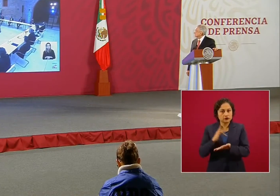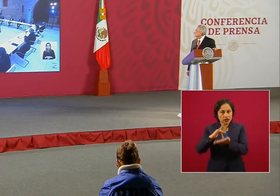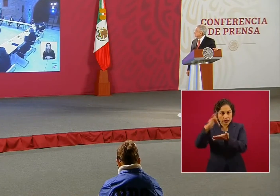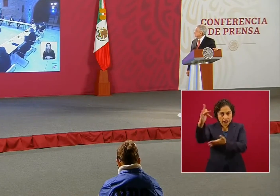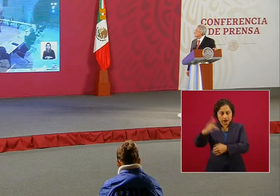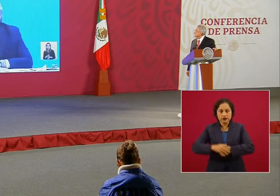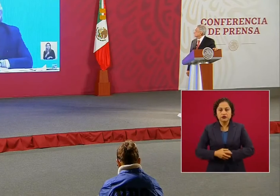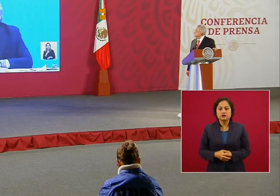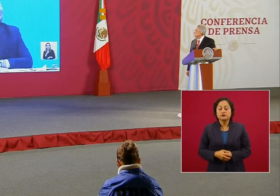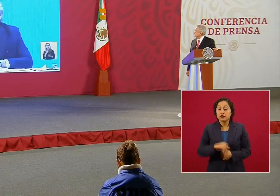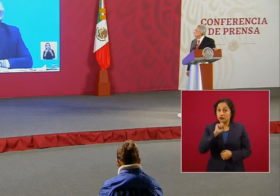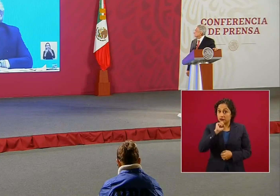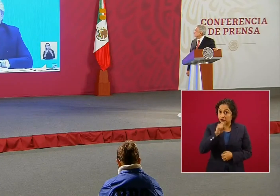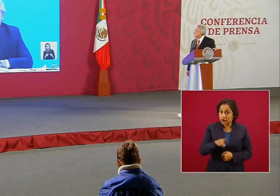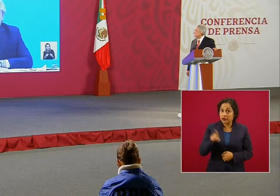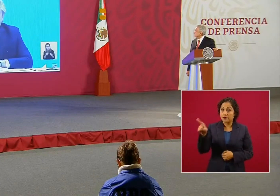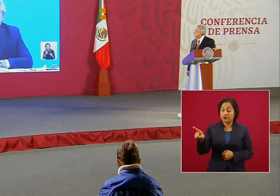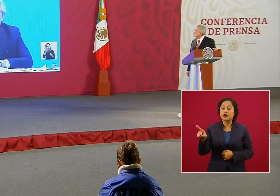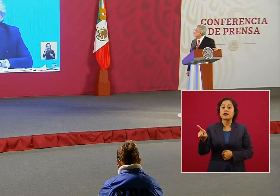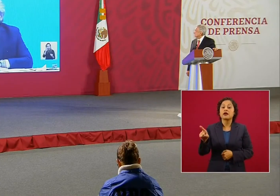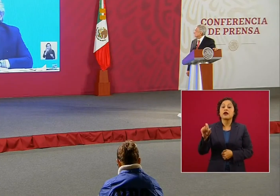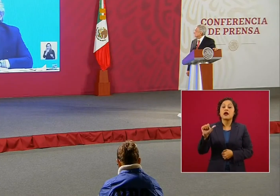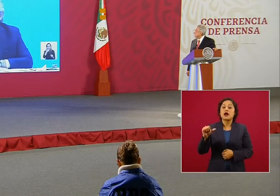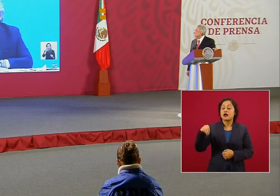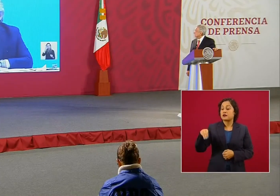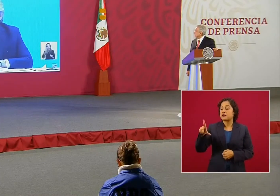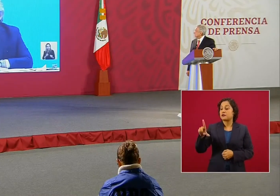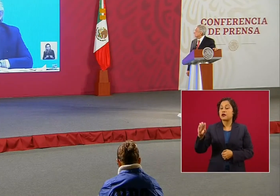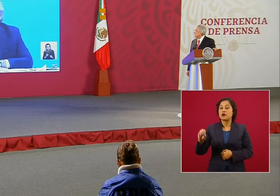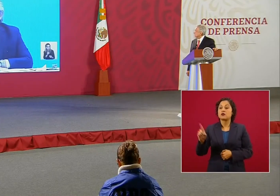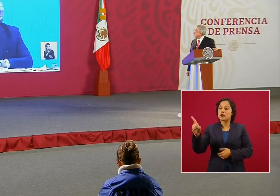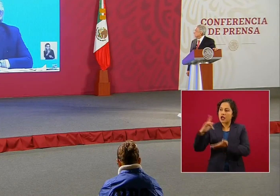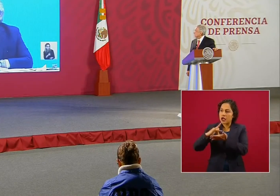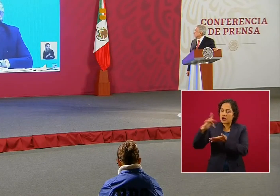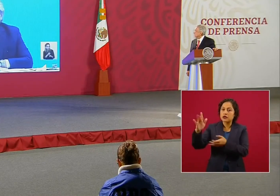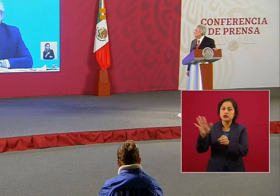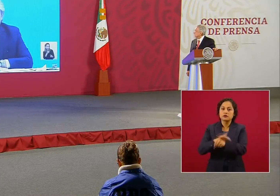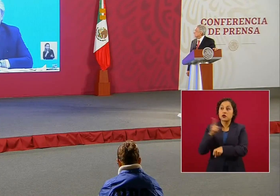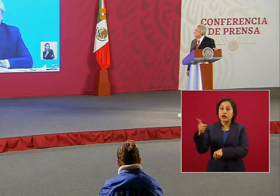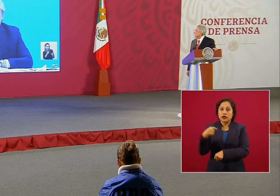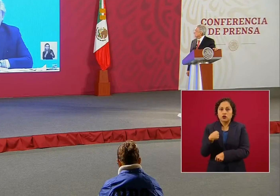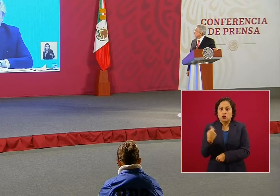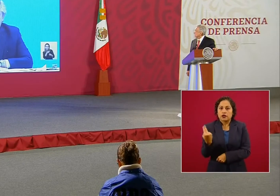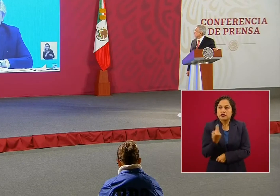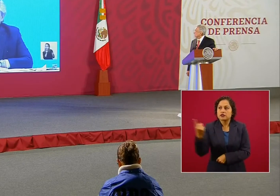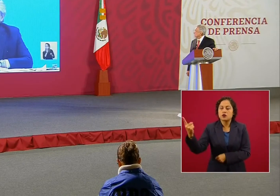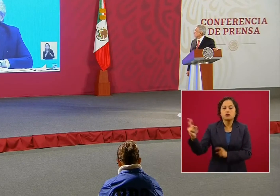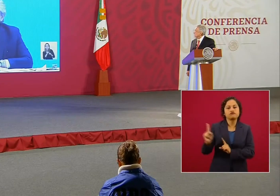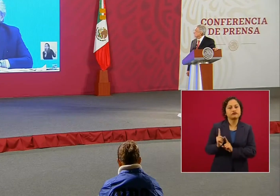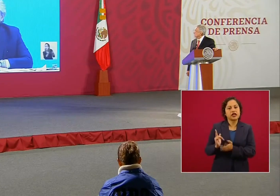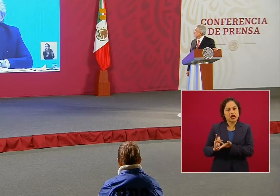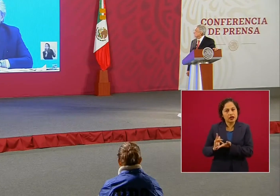Quiero darles las gracias a Andrés Manuel López Obrador, que cuando lo necesité estuvo a mi lado ayudándome.